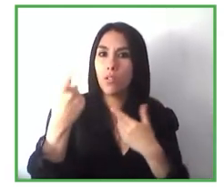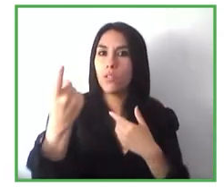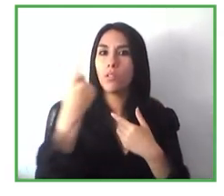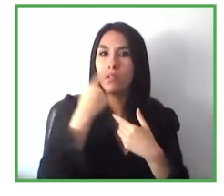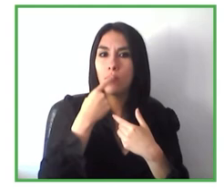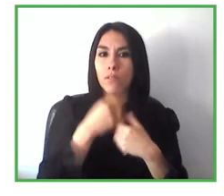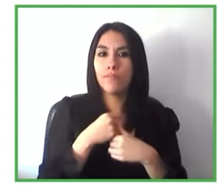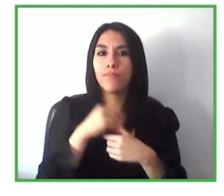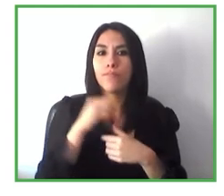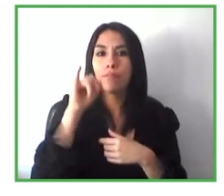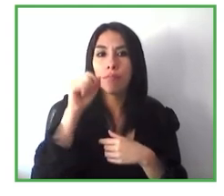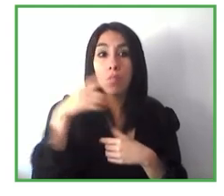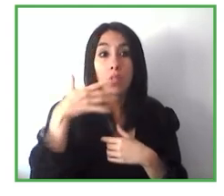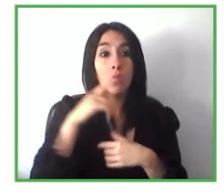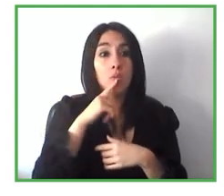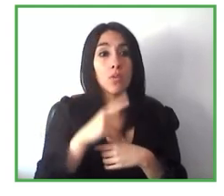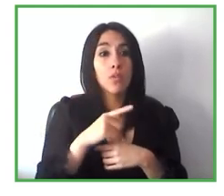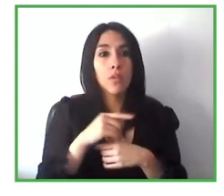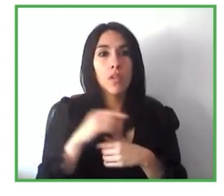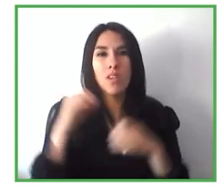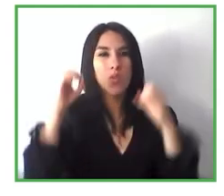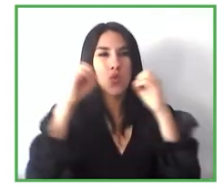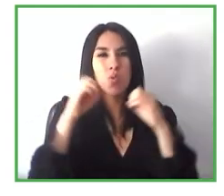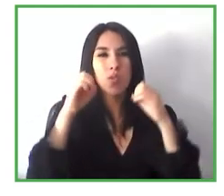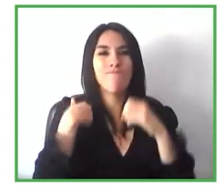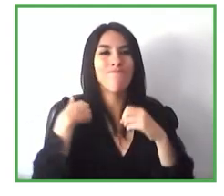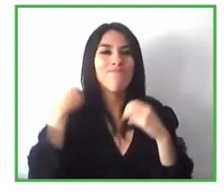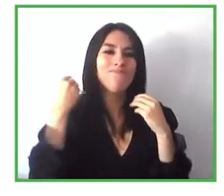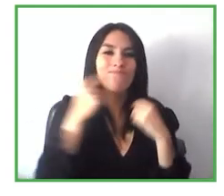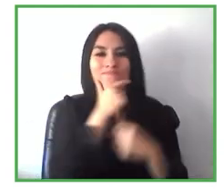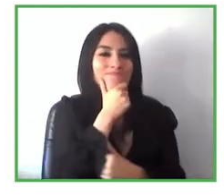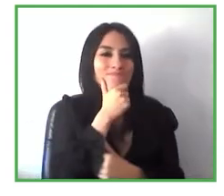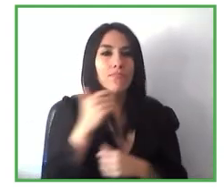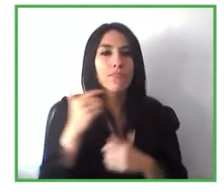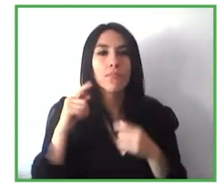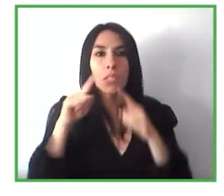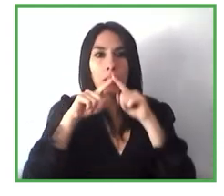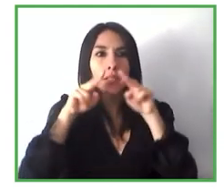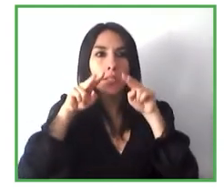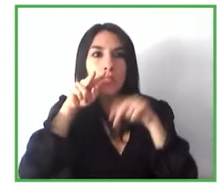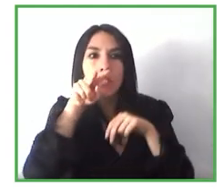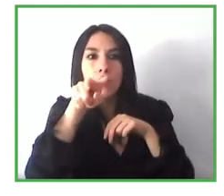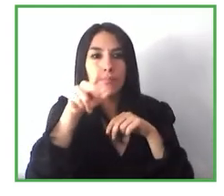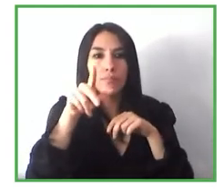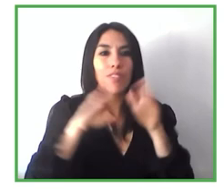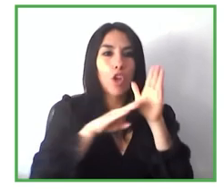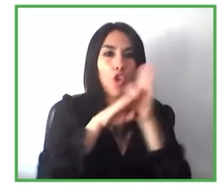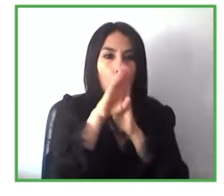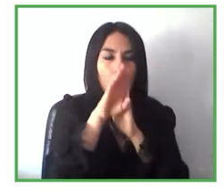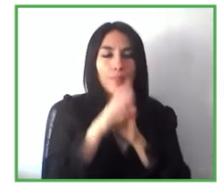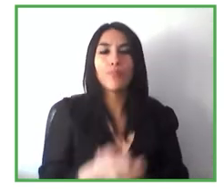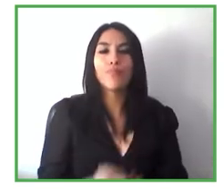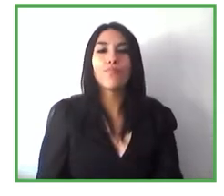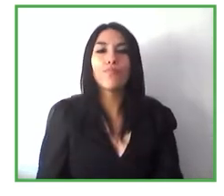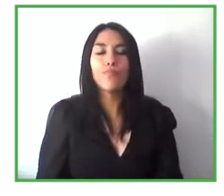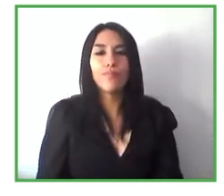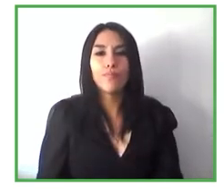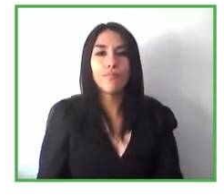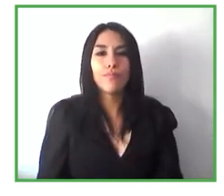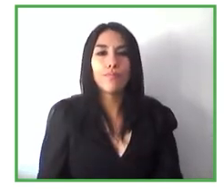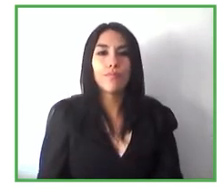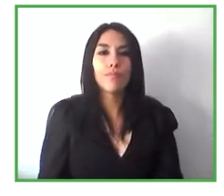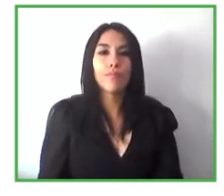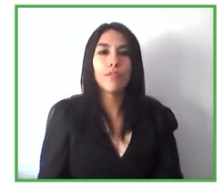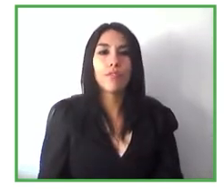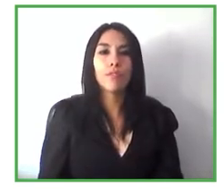estaremos muy atentos al desarrollo de digamos el escalado de